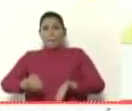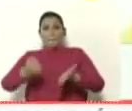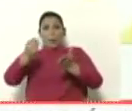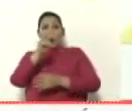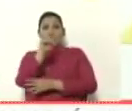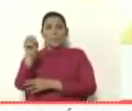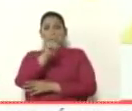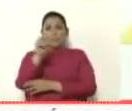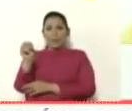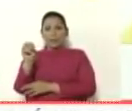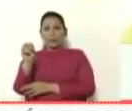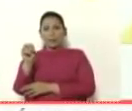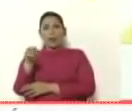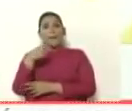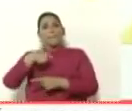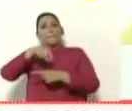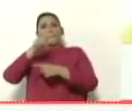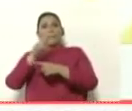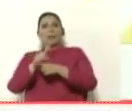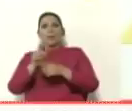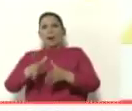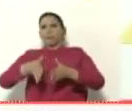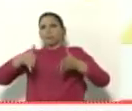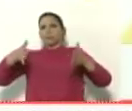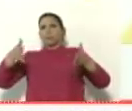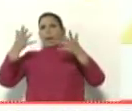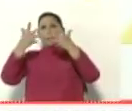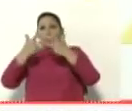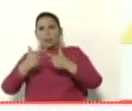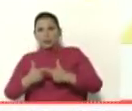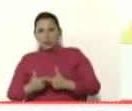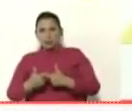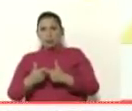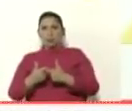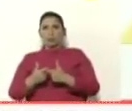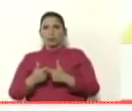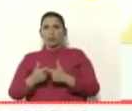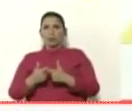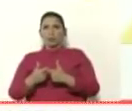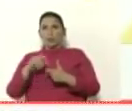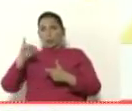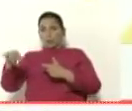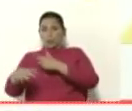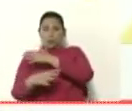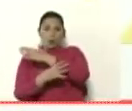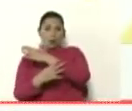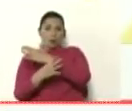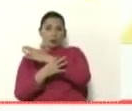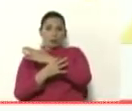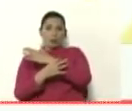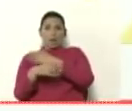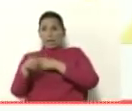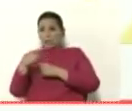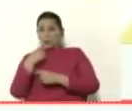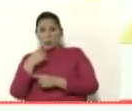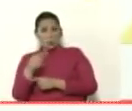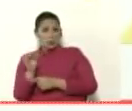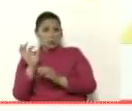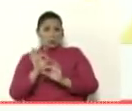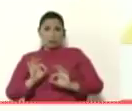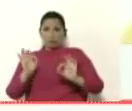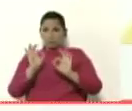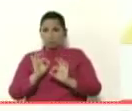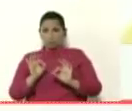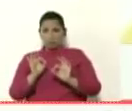constituye el primer megaguiso de la administración Guaidó esto no lo dice la tabla ni lo dice